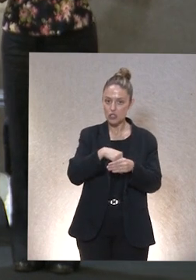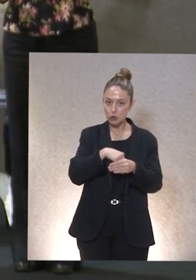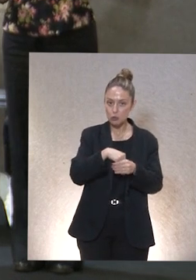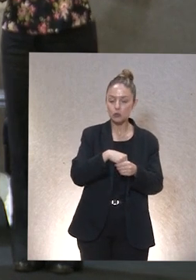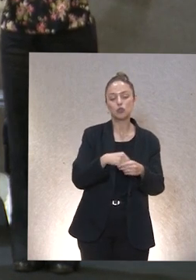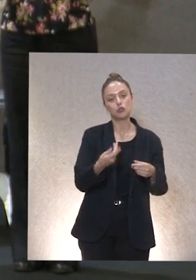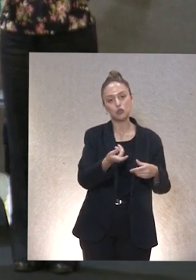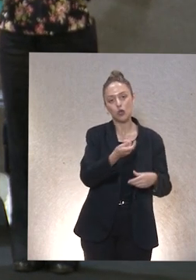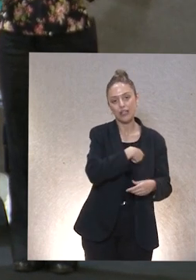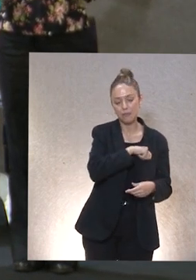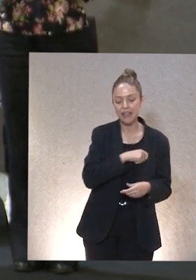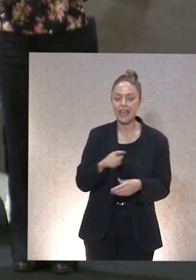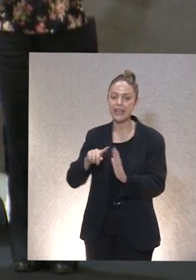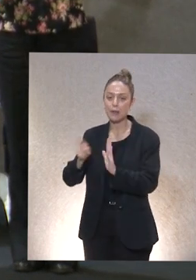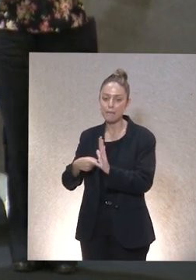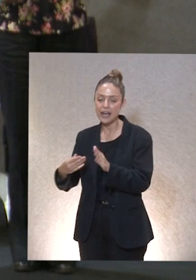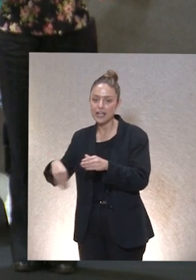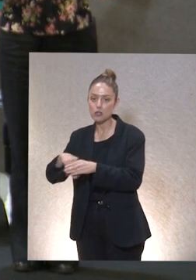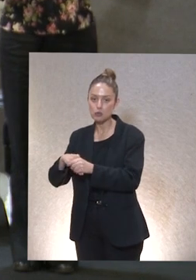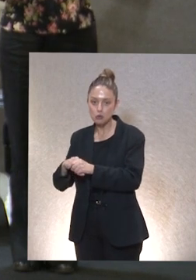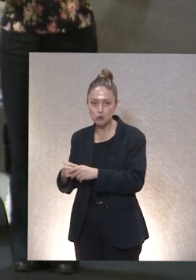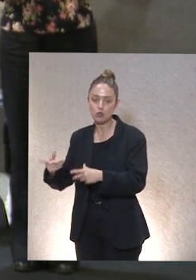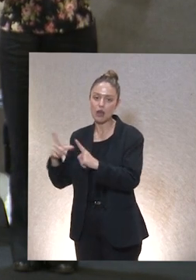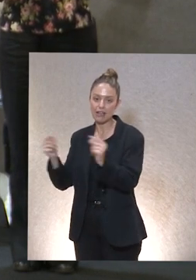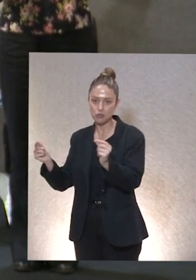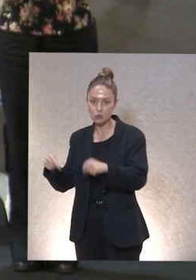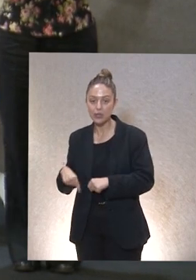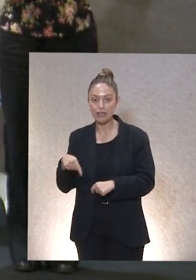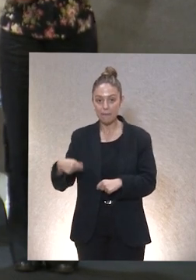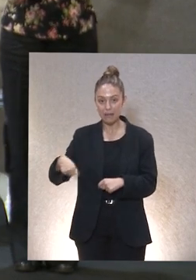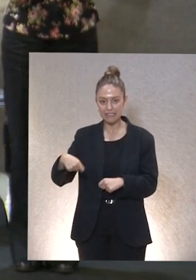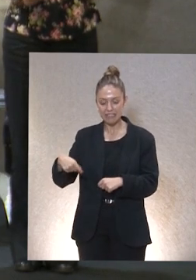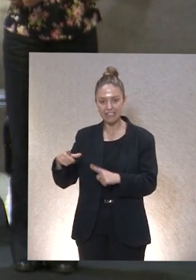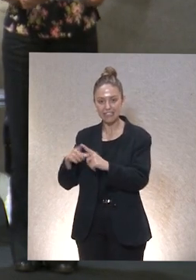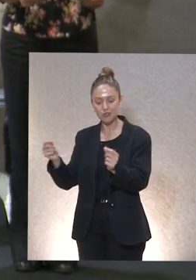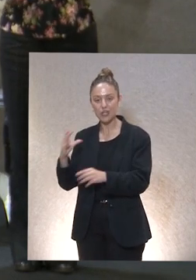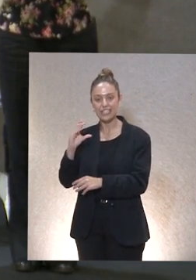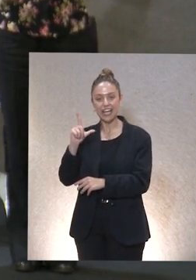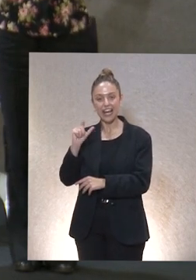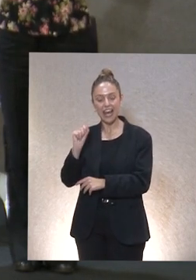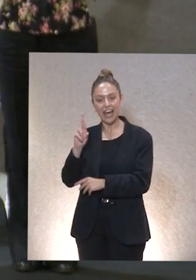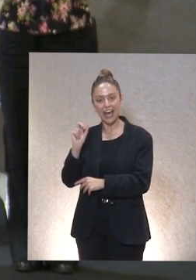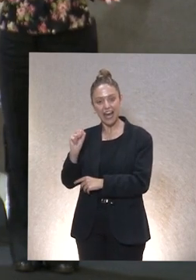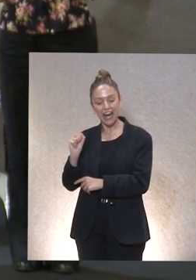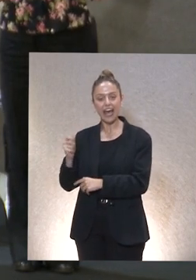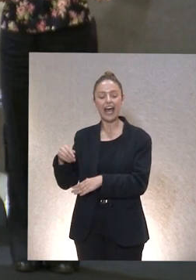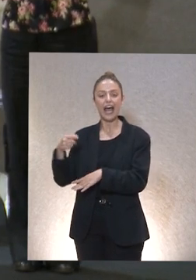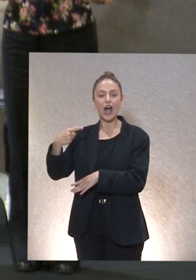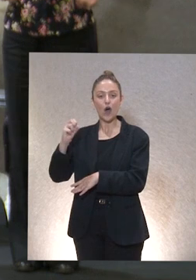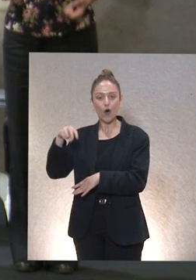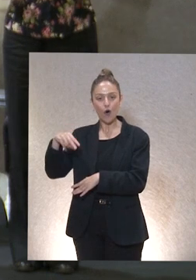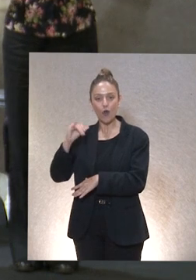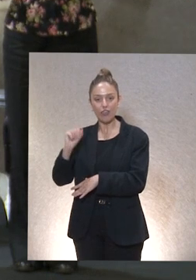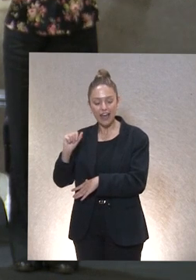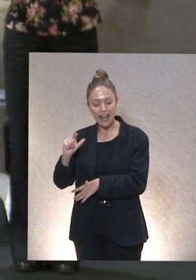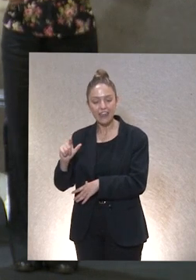Asturias y es precisamente a la presidenta de Plena Inclusión Asturias a Clara González a quien le vamos a pedir que